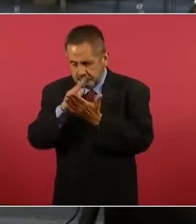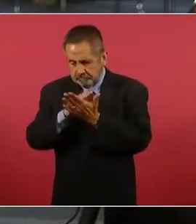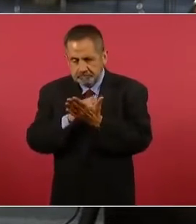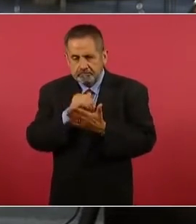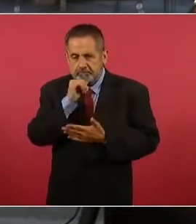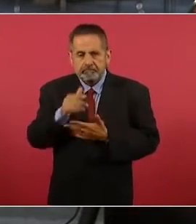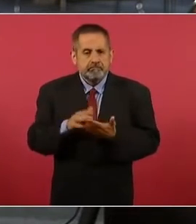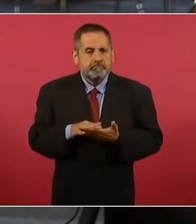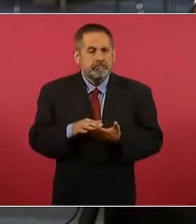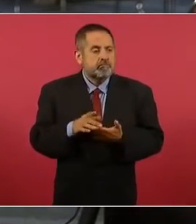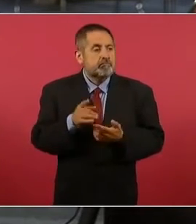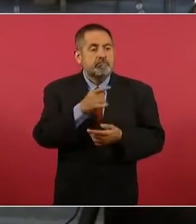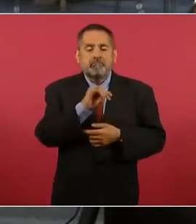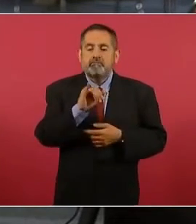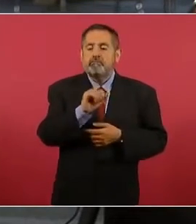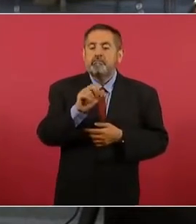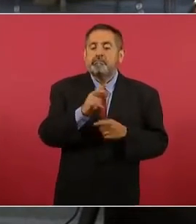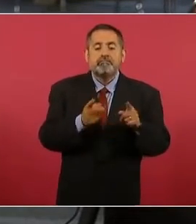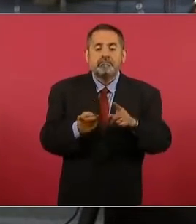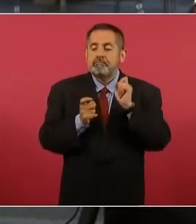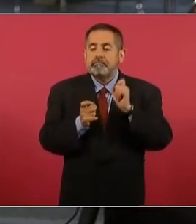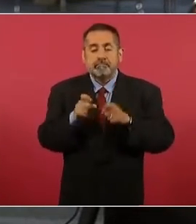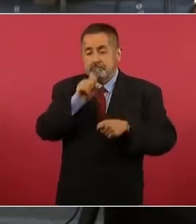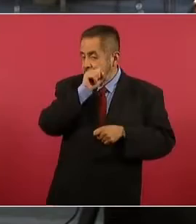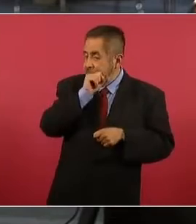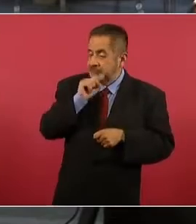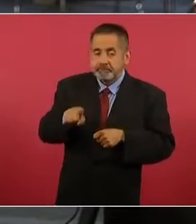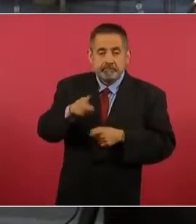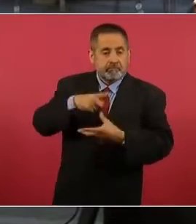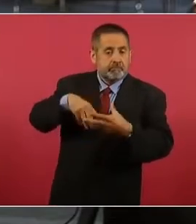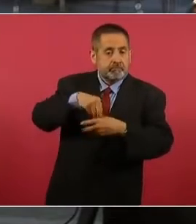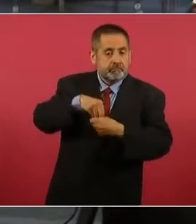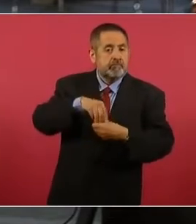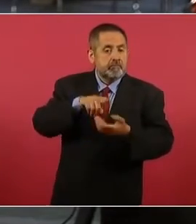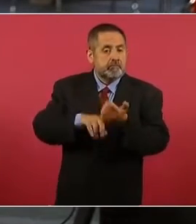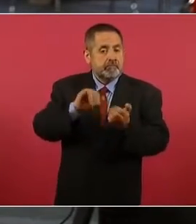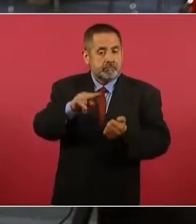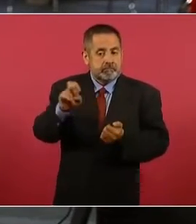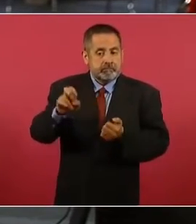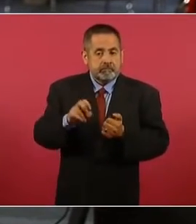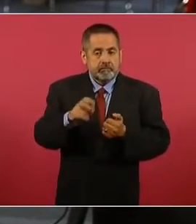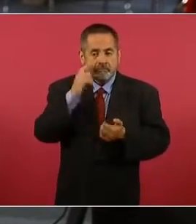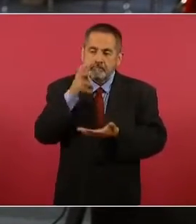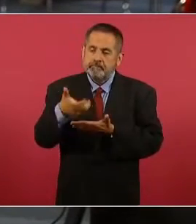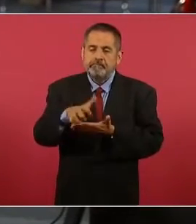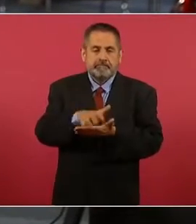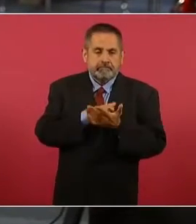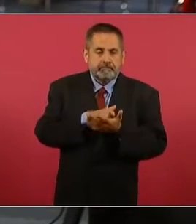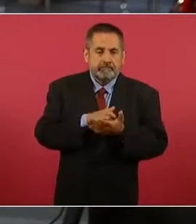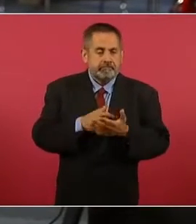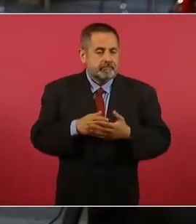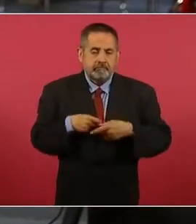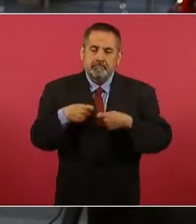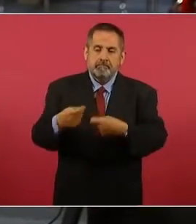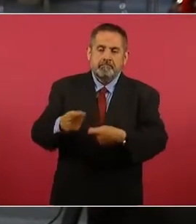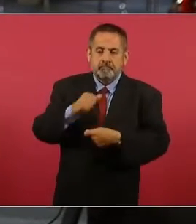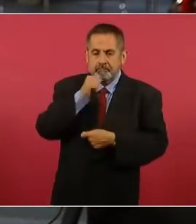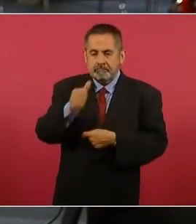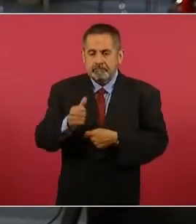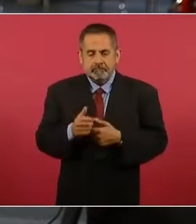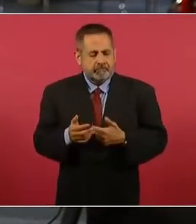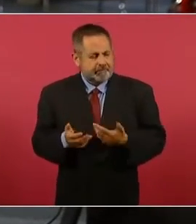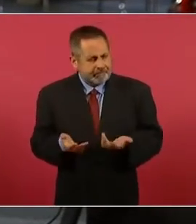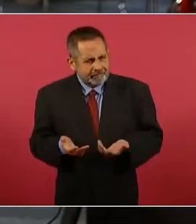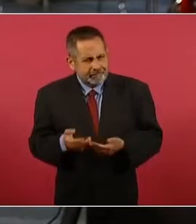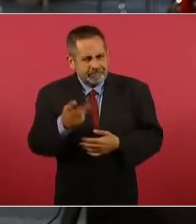retención de impuestos a los empleados de estos organismos locales para que no fueran entregados a